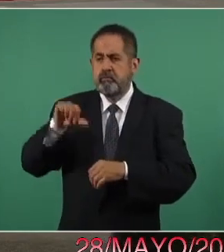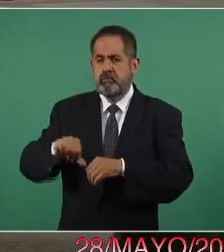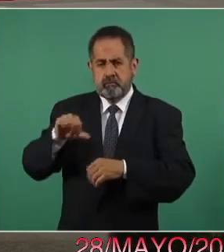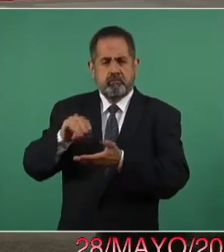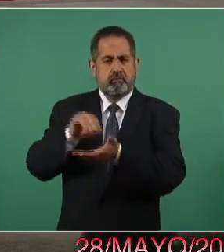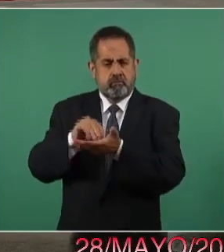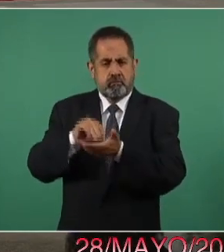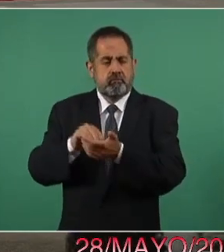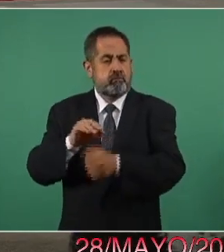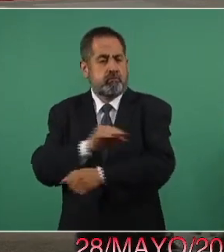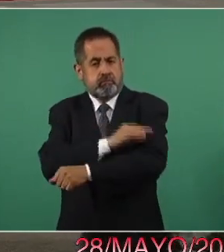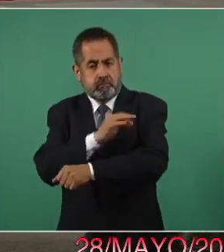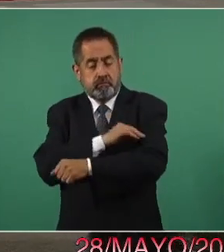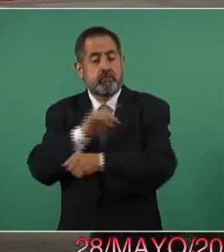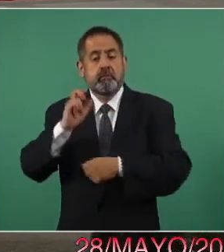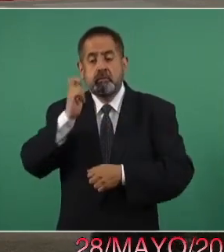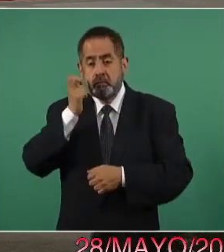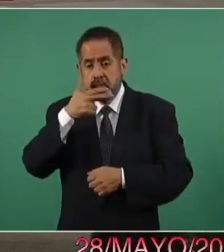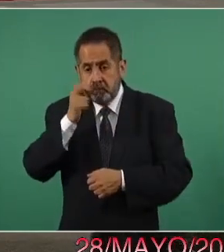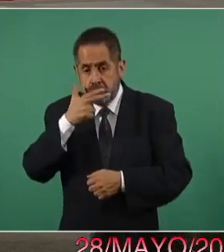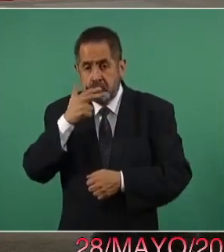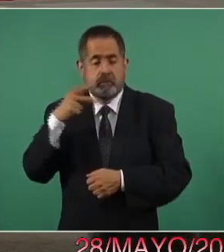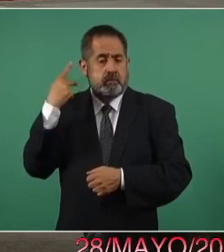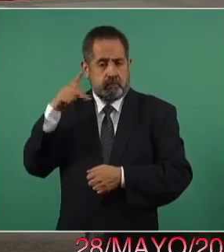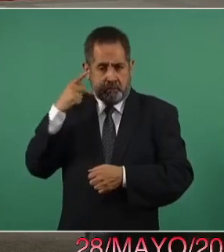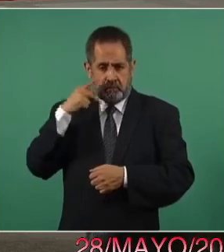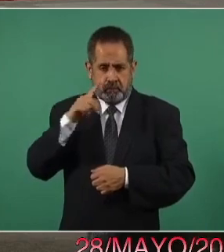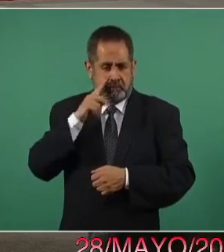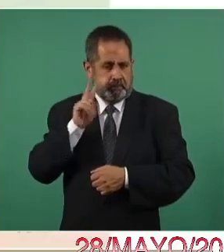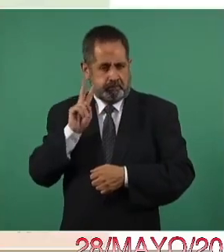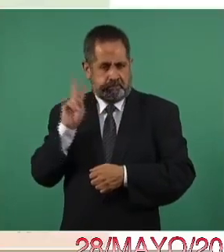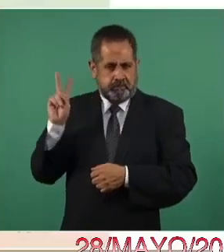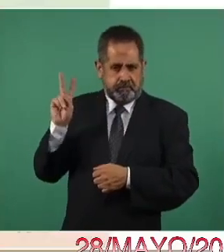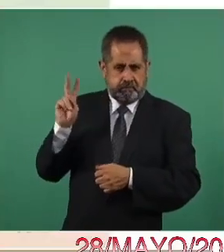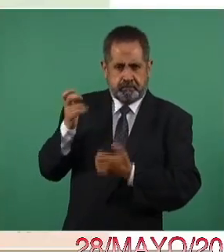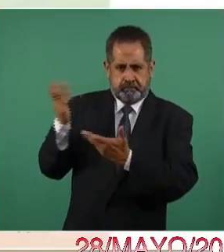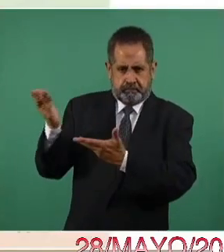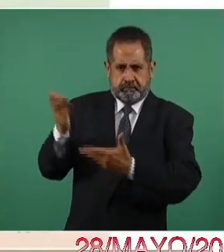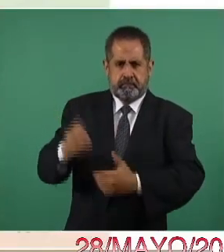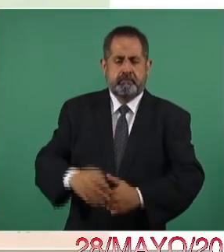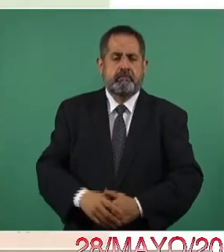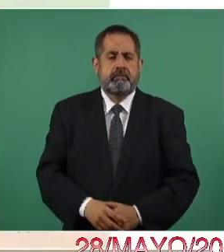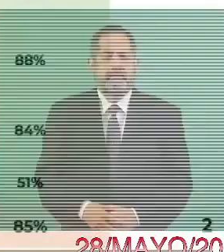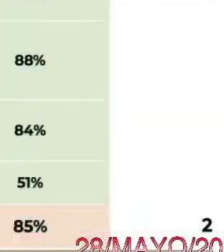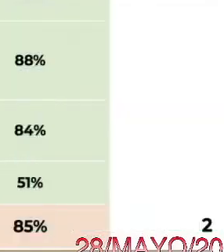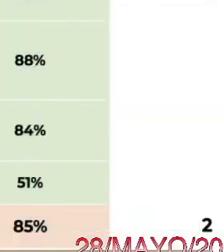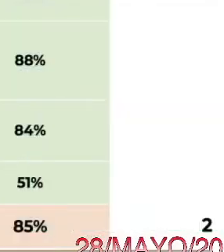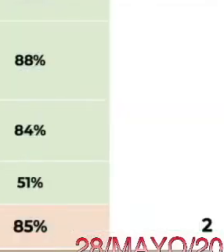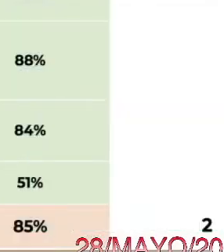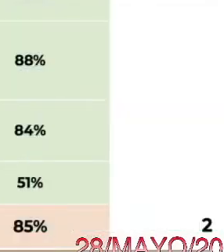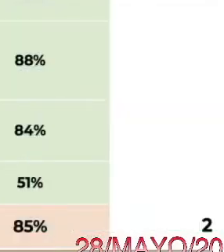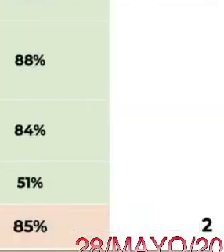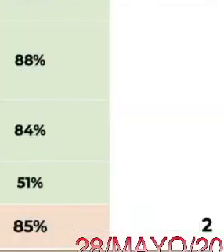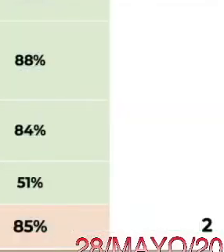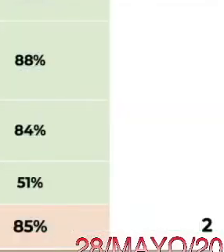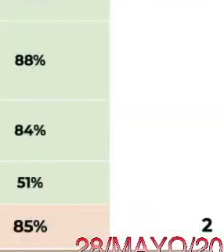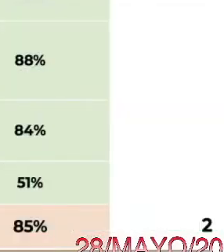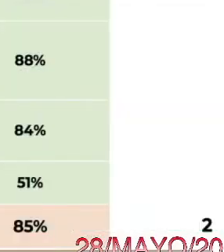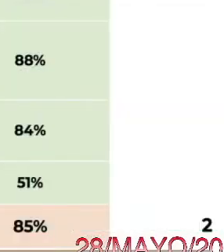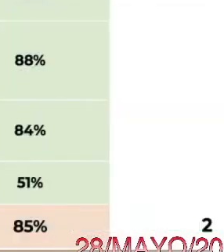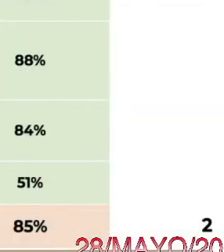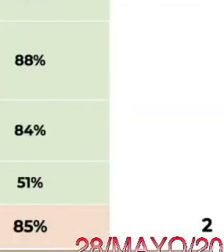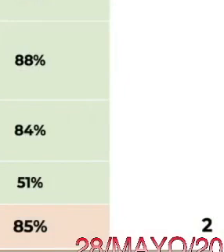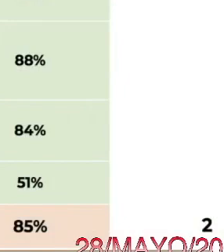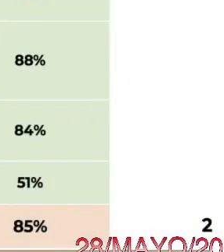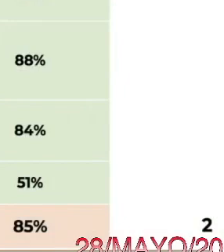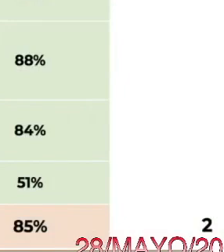en proceso Chihuahua y Puebla, pero estos son los datos que tenemos hasta el día de ayer a las 8 de la noche. En lo que